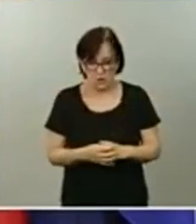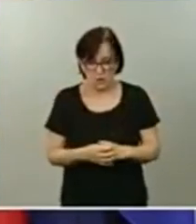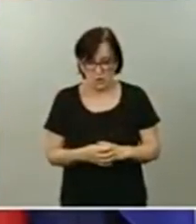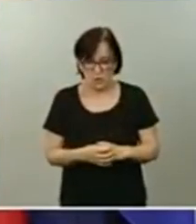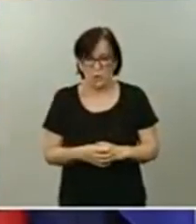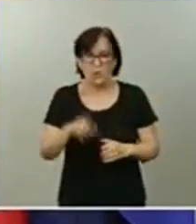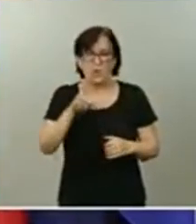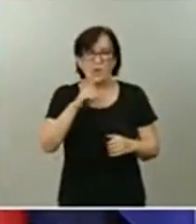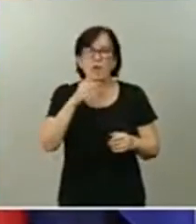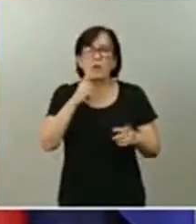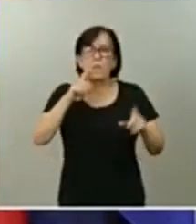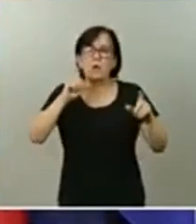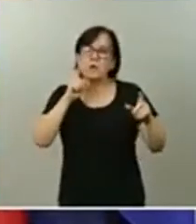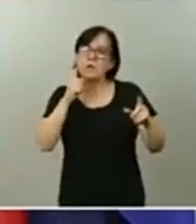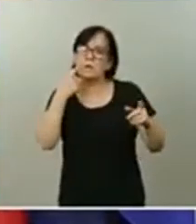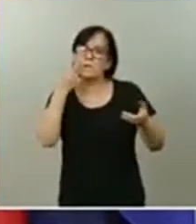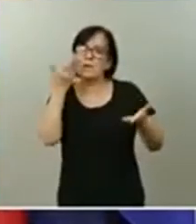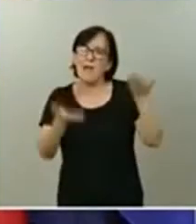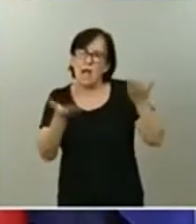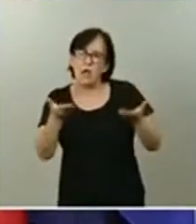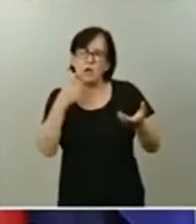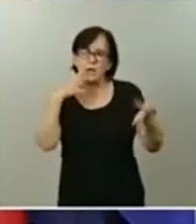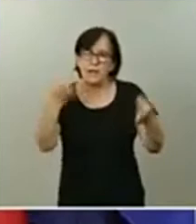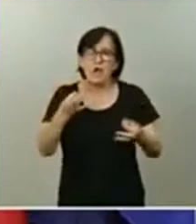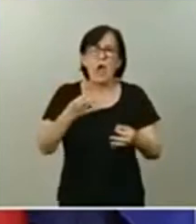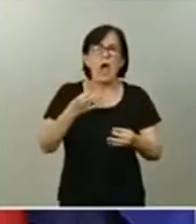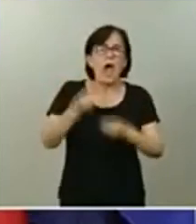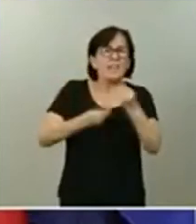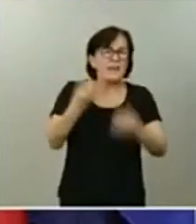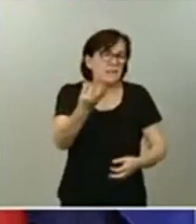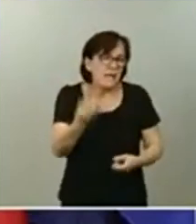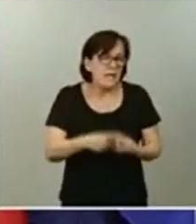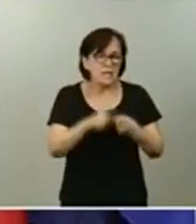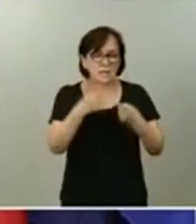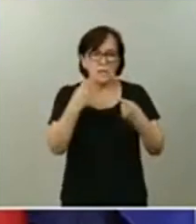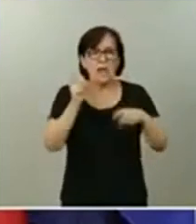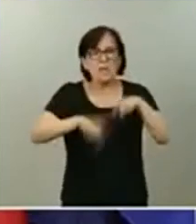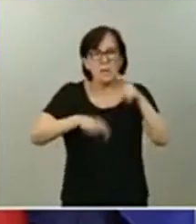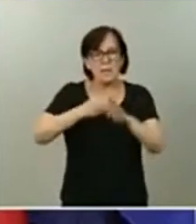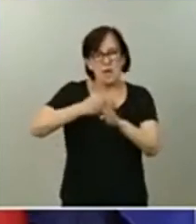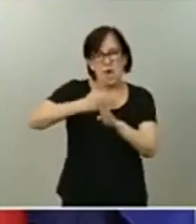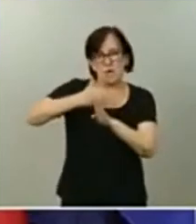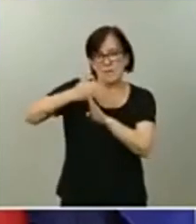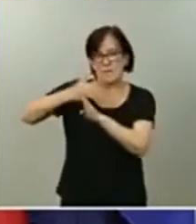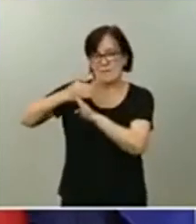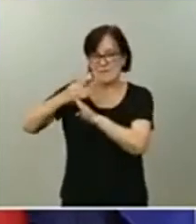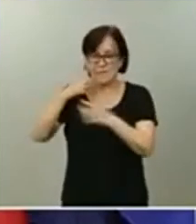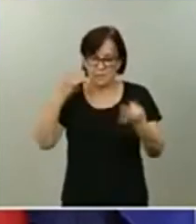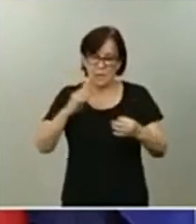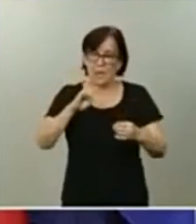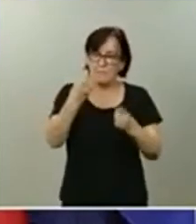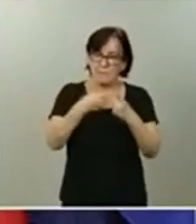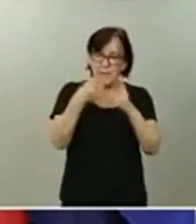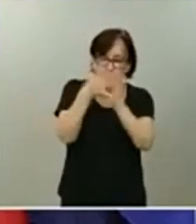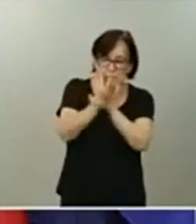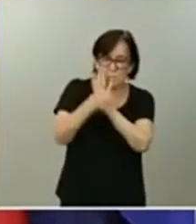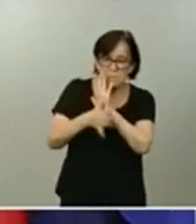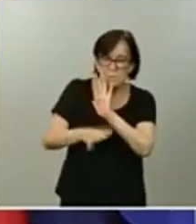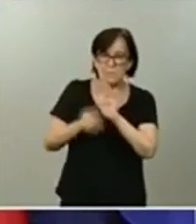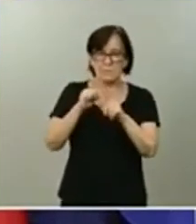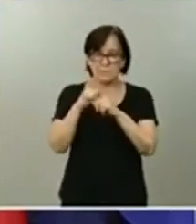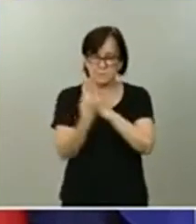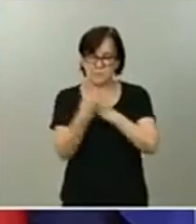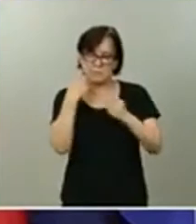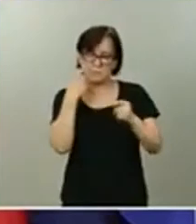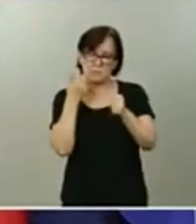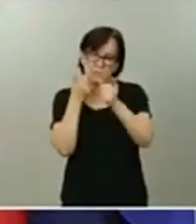el riesgo, cómo se valora el riesgo y qué hay que hacer en cada nivel de riesgo. En primer lugar, se explican todos los elementos de vigilancia epidemiológica